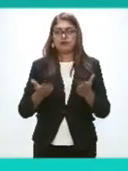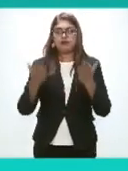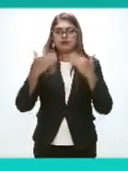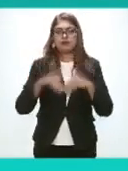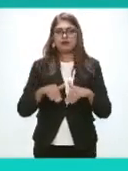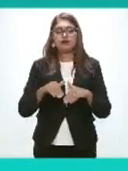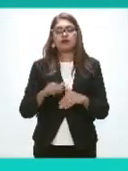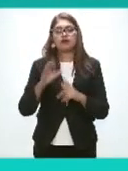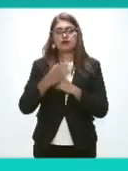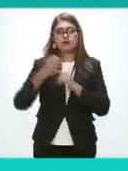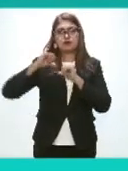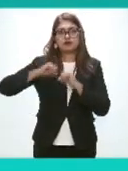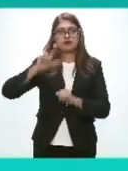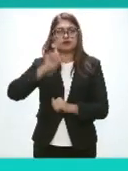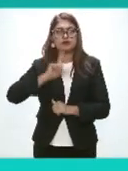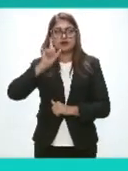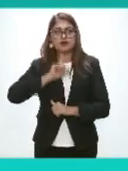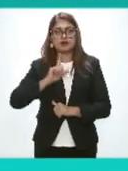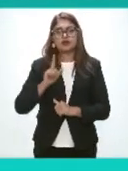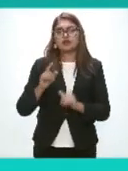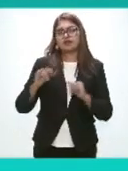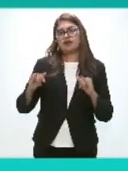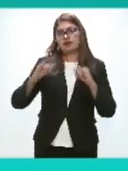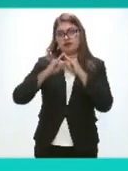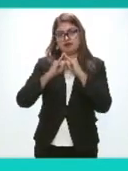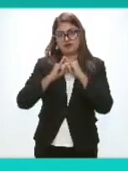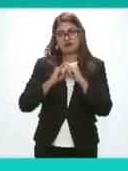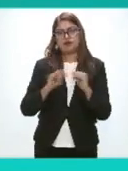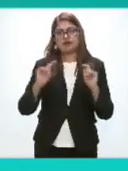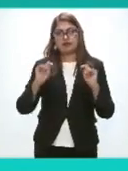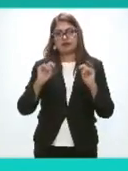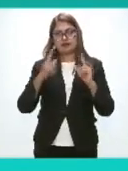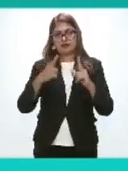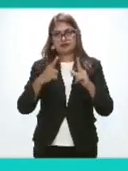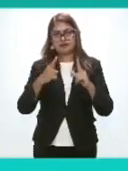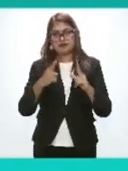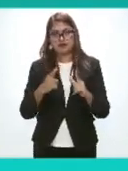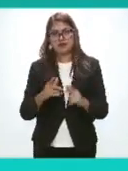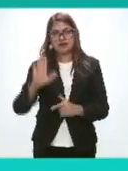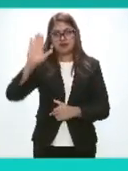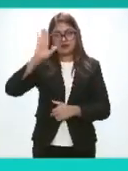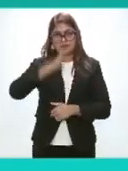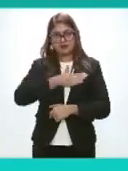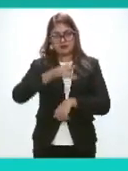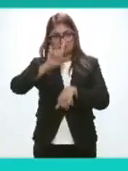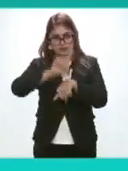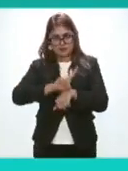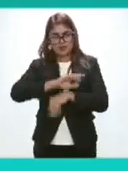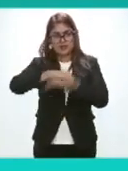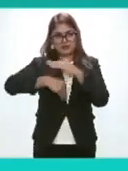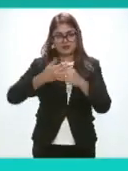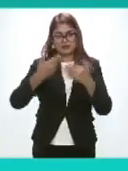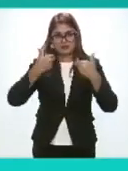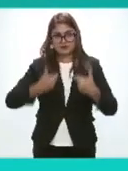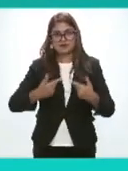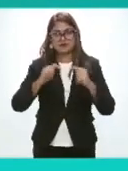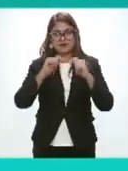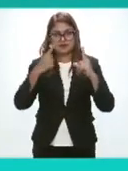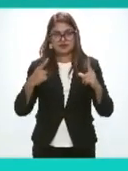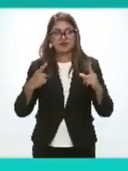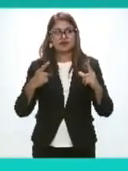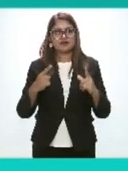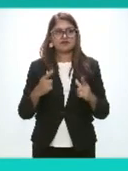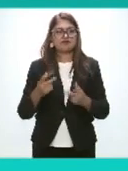Rodríguez Piedras Del Instituto De Tlaxcala Buenos días A todas Y a todos Tlaxcala Presente Gracias